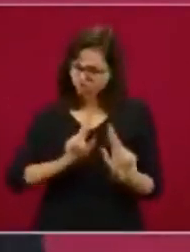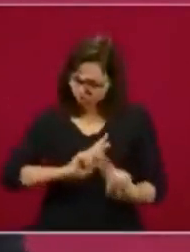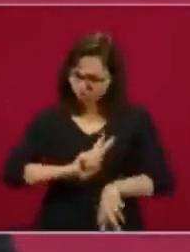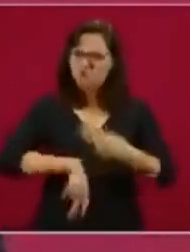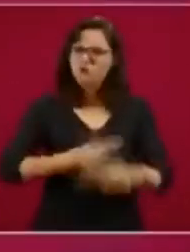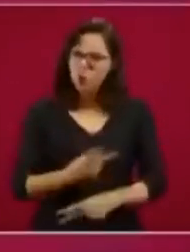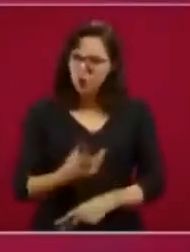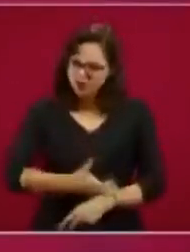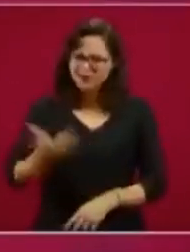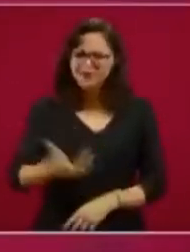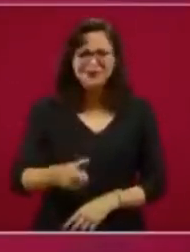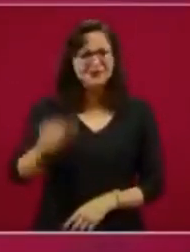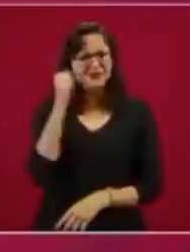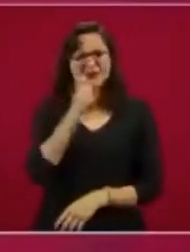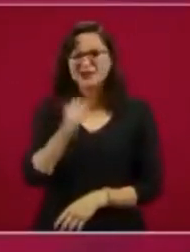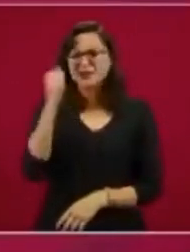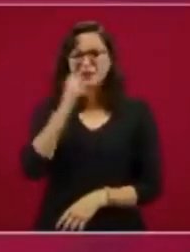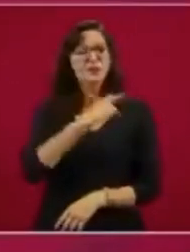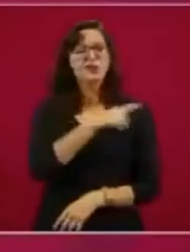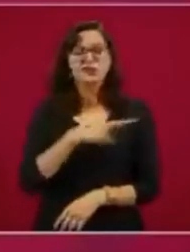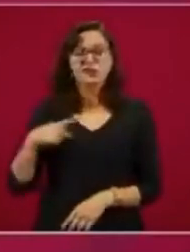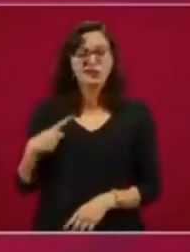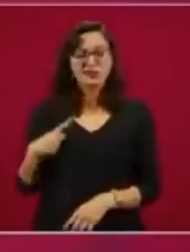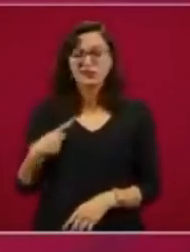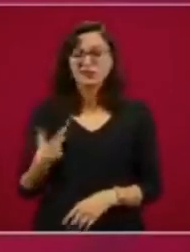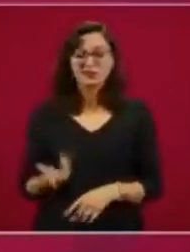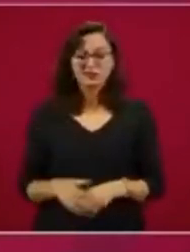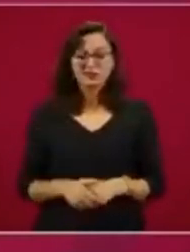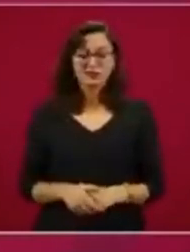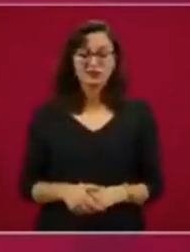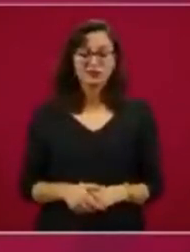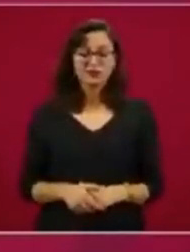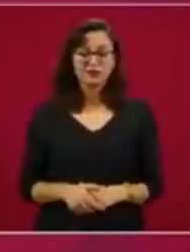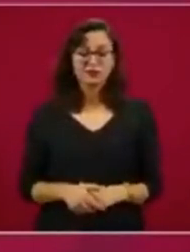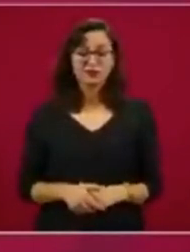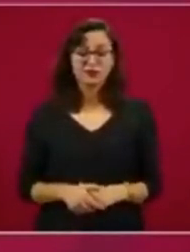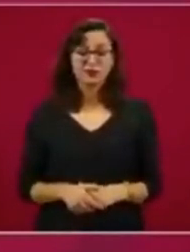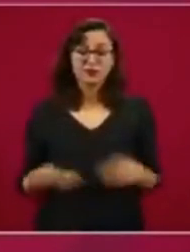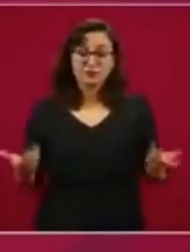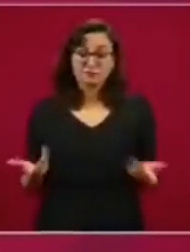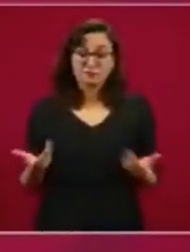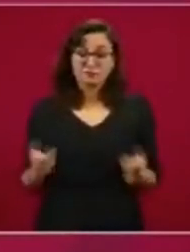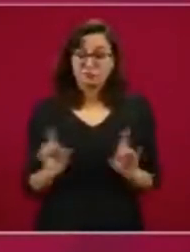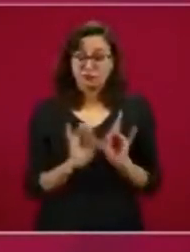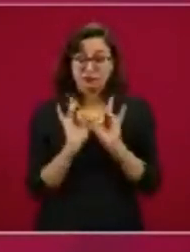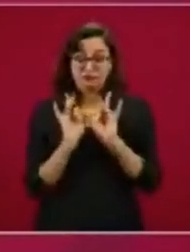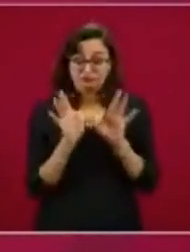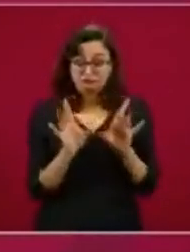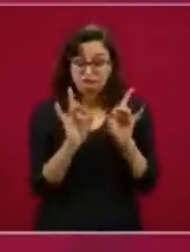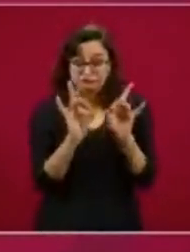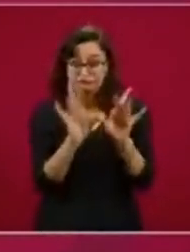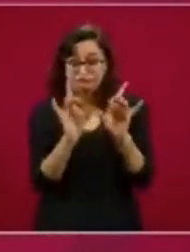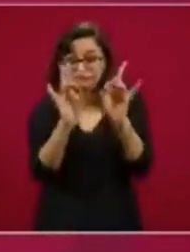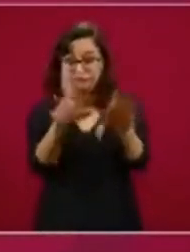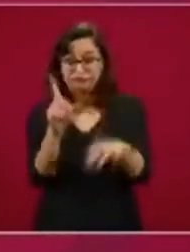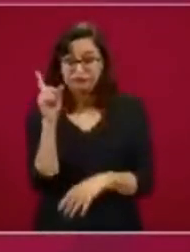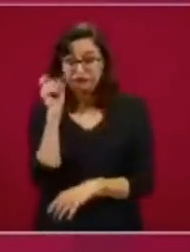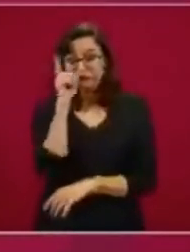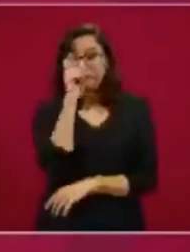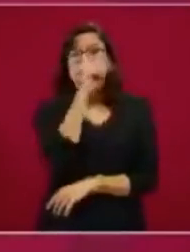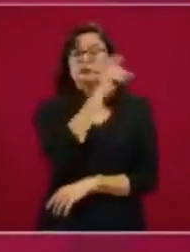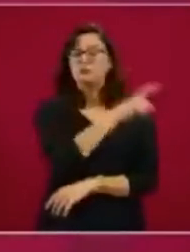lo difícil se resuelve,